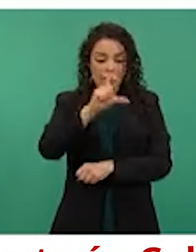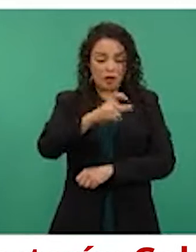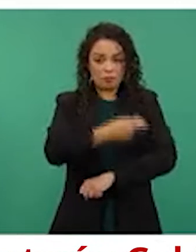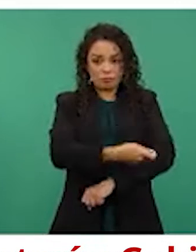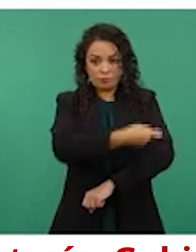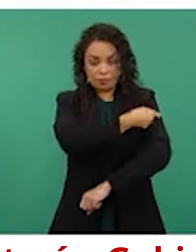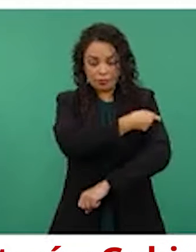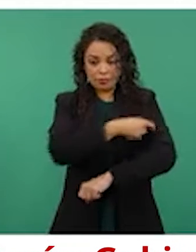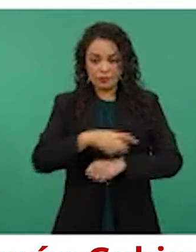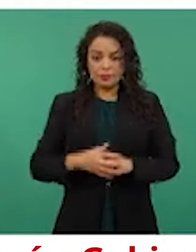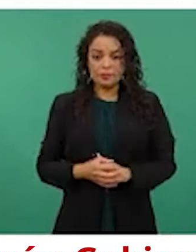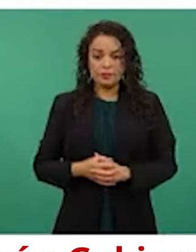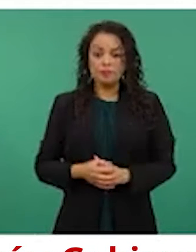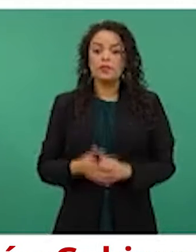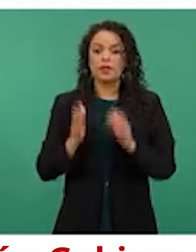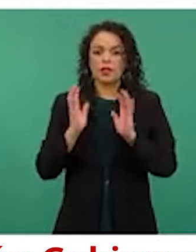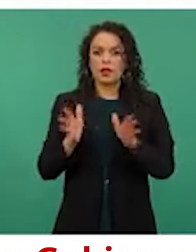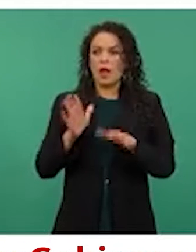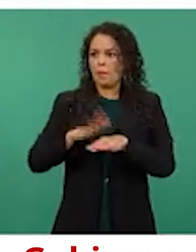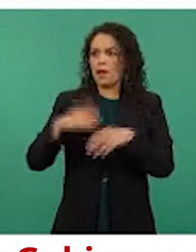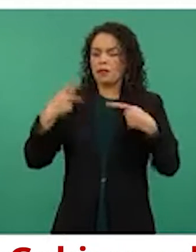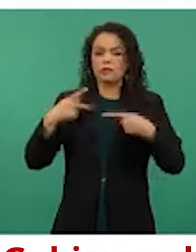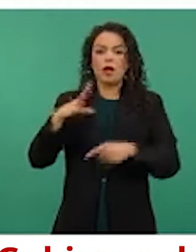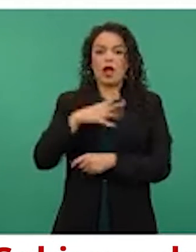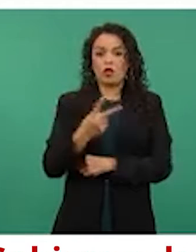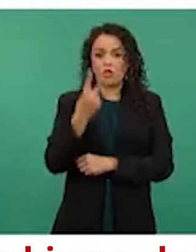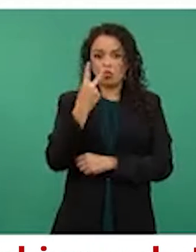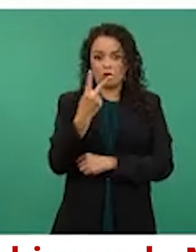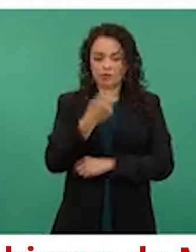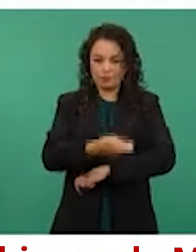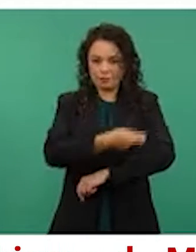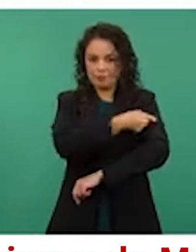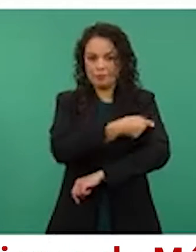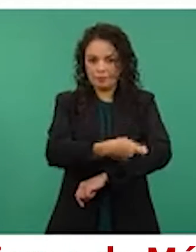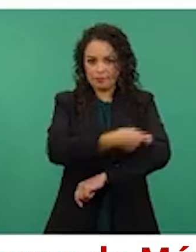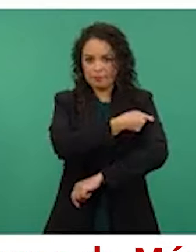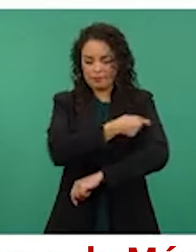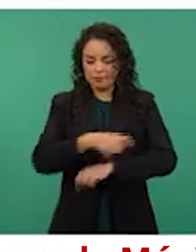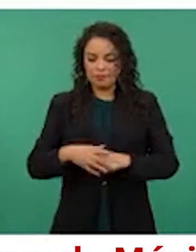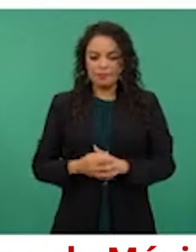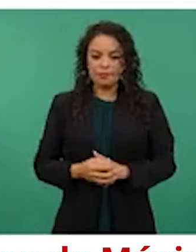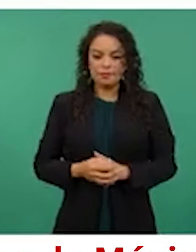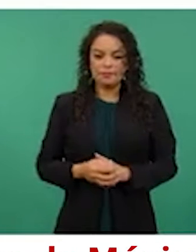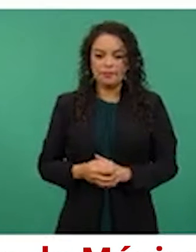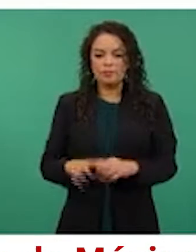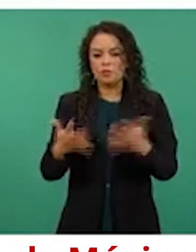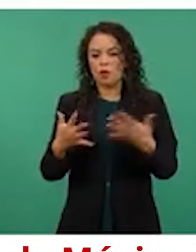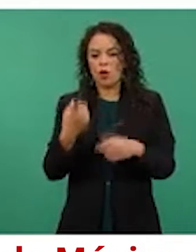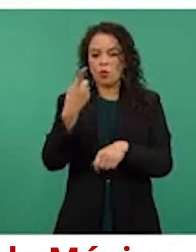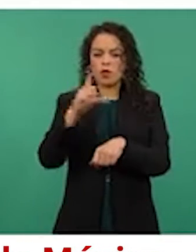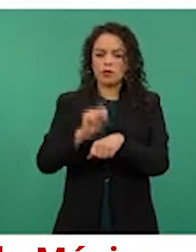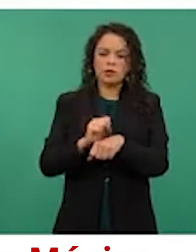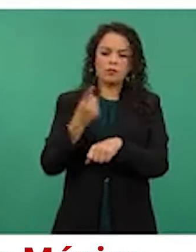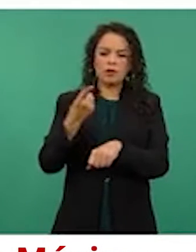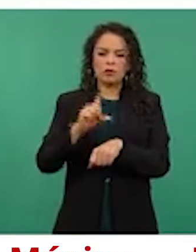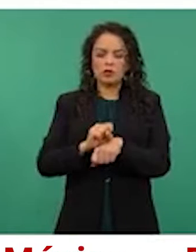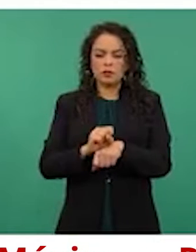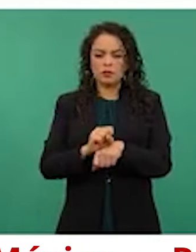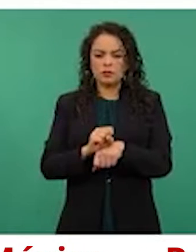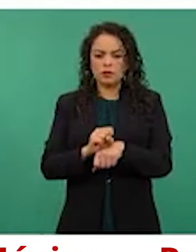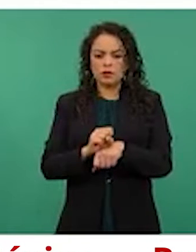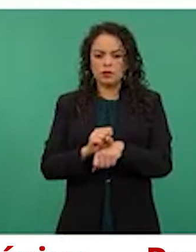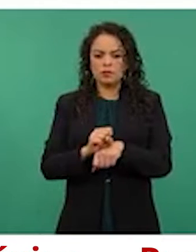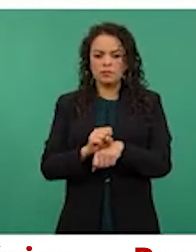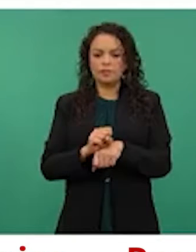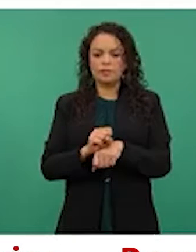tienen ya las dos dosis, como lo mostraré enseguida. Con promedios semanales de muy buena aplicación,